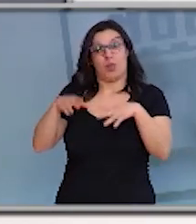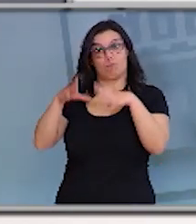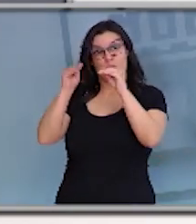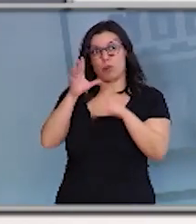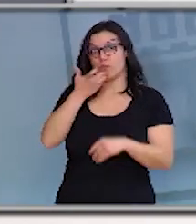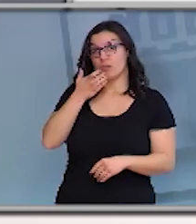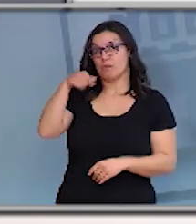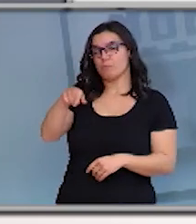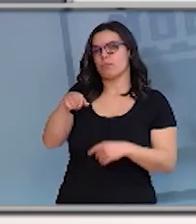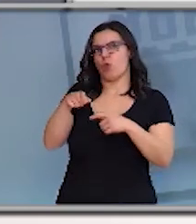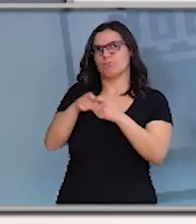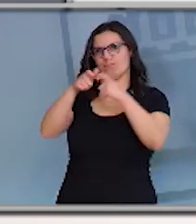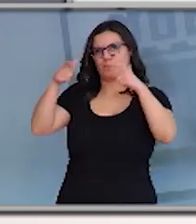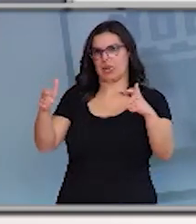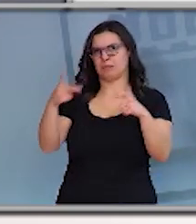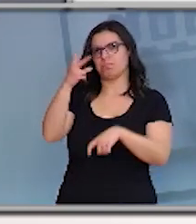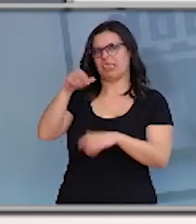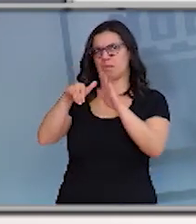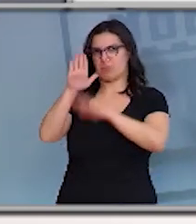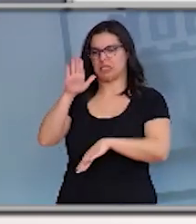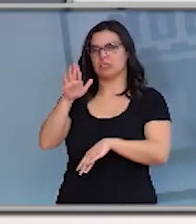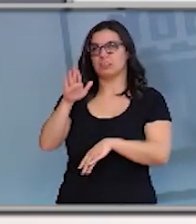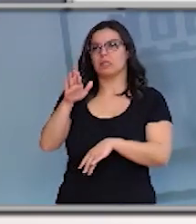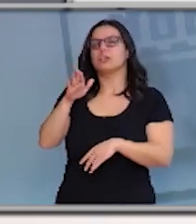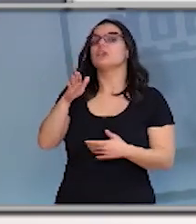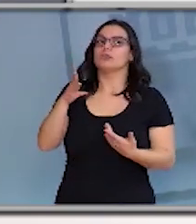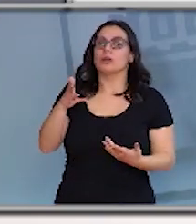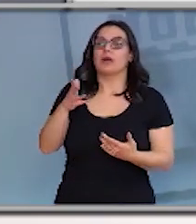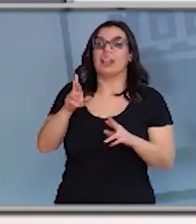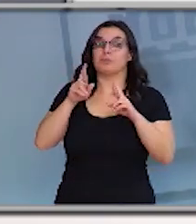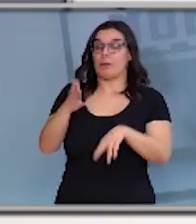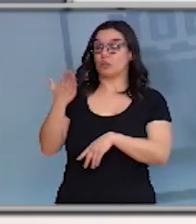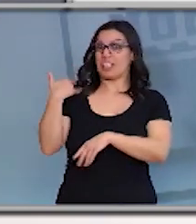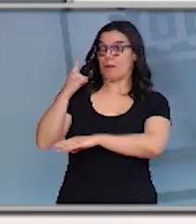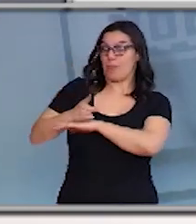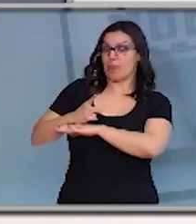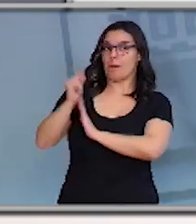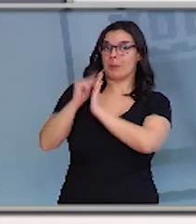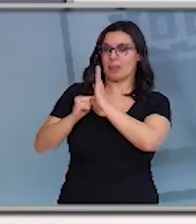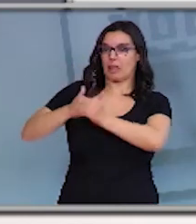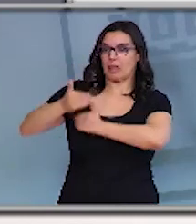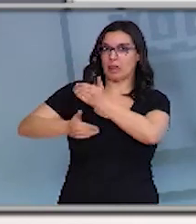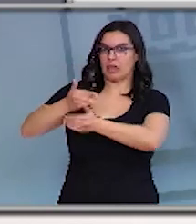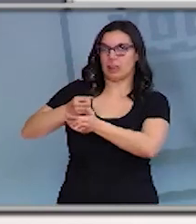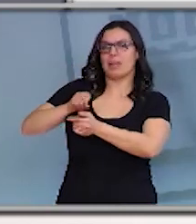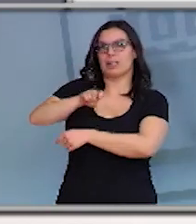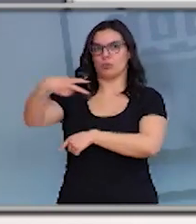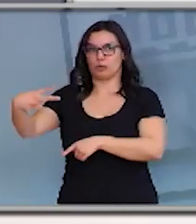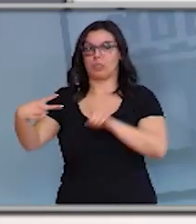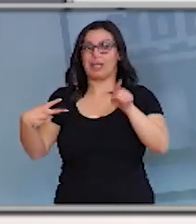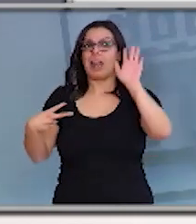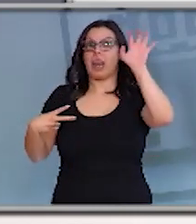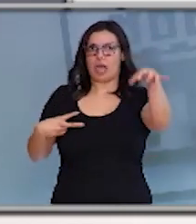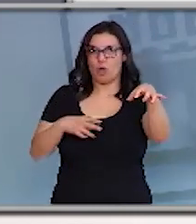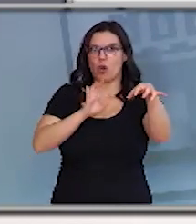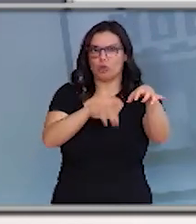aumentado algo máis de unha veintena e esperamos tamén que as medidas que tomamos ayer tengan efecto. León nos preocupa porque tiene